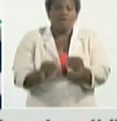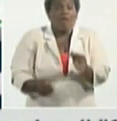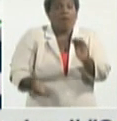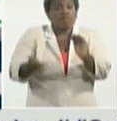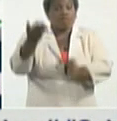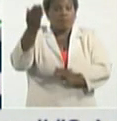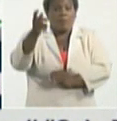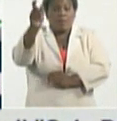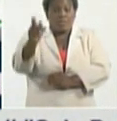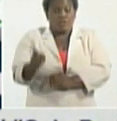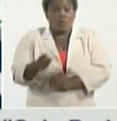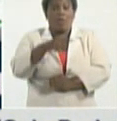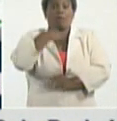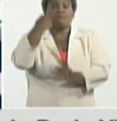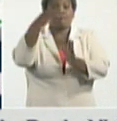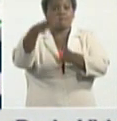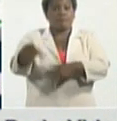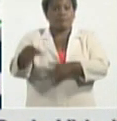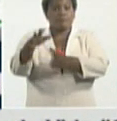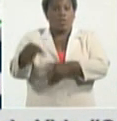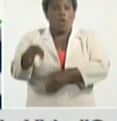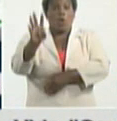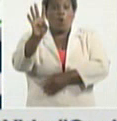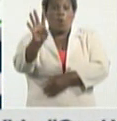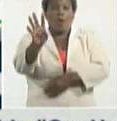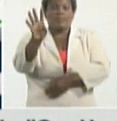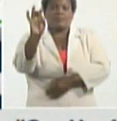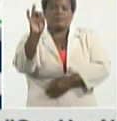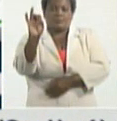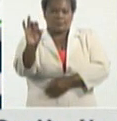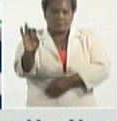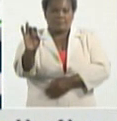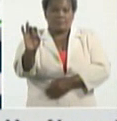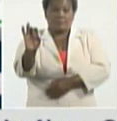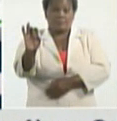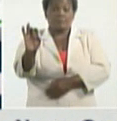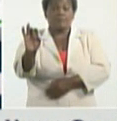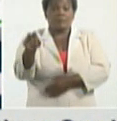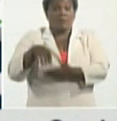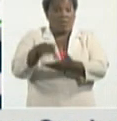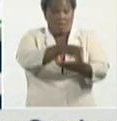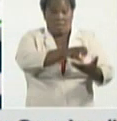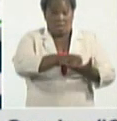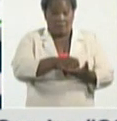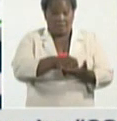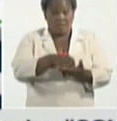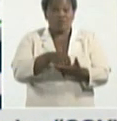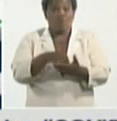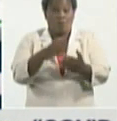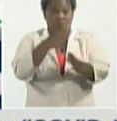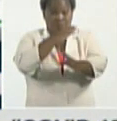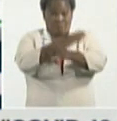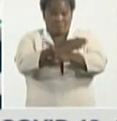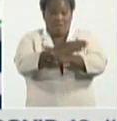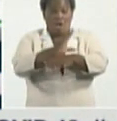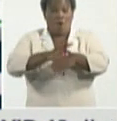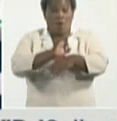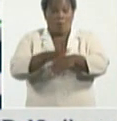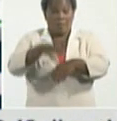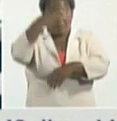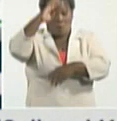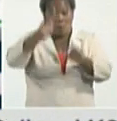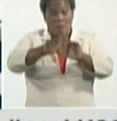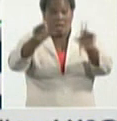personas fallecidas 47 y eventos activos hoy en todo el territorio nacional